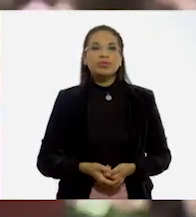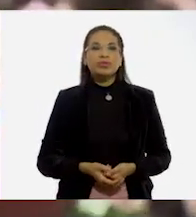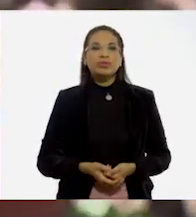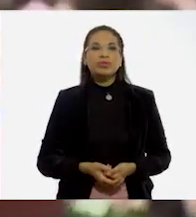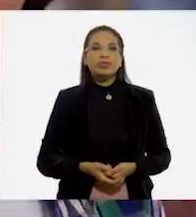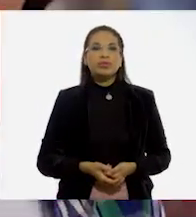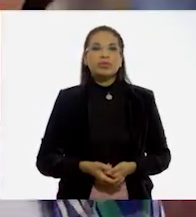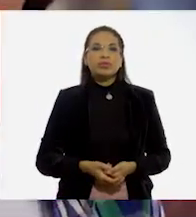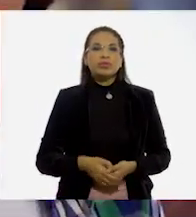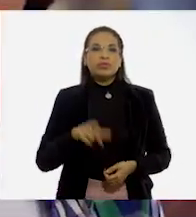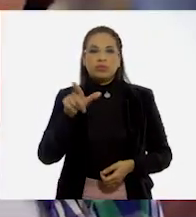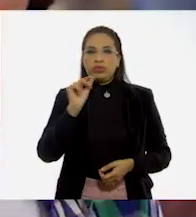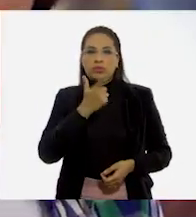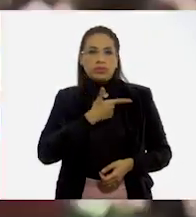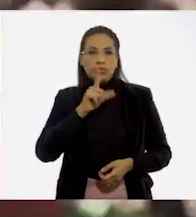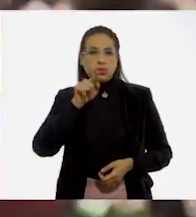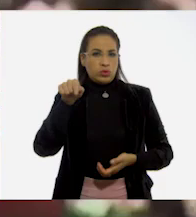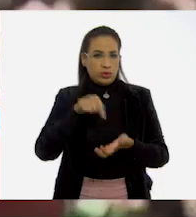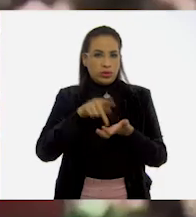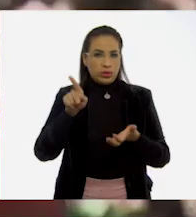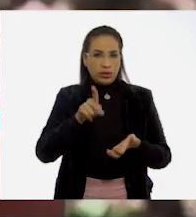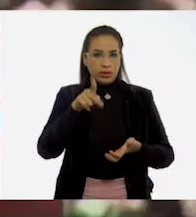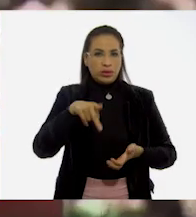¿No te gusta estar en Iquipat.